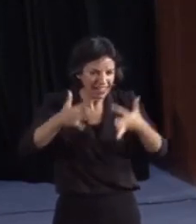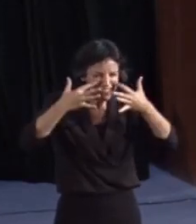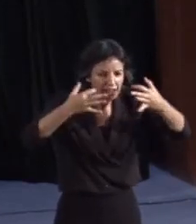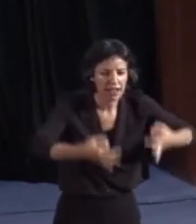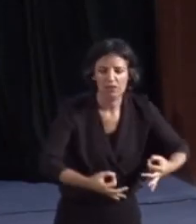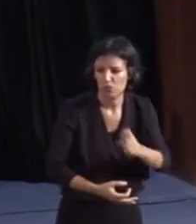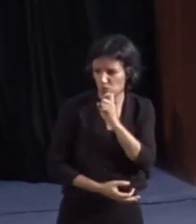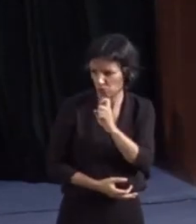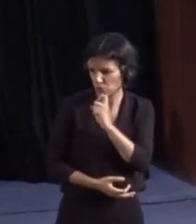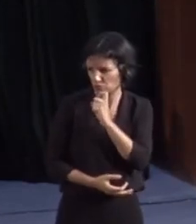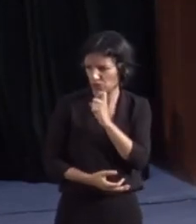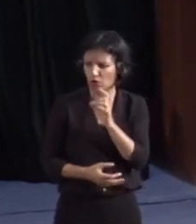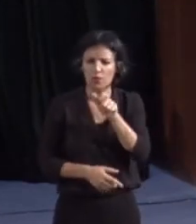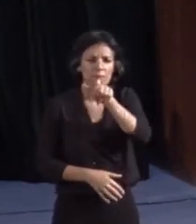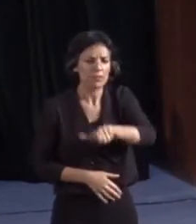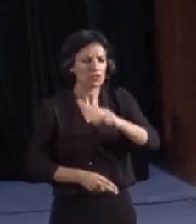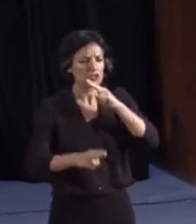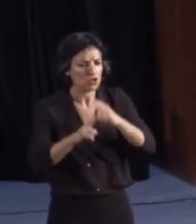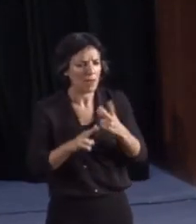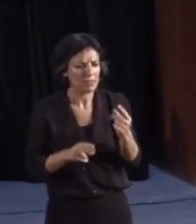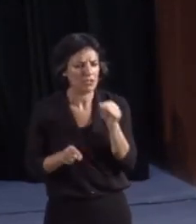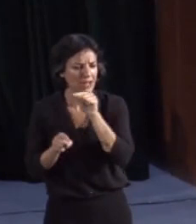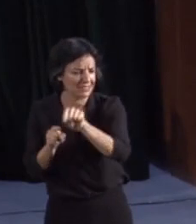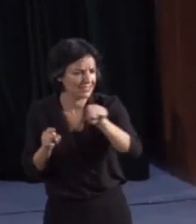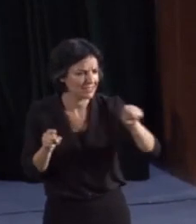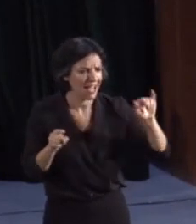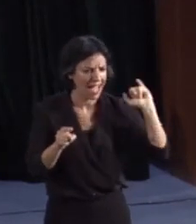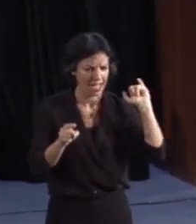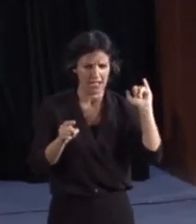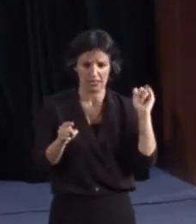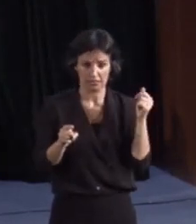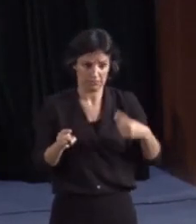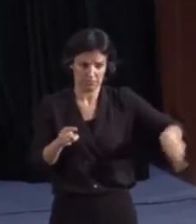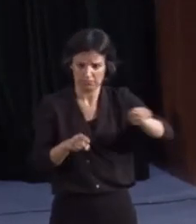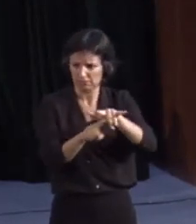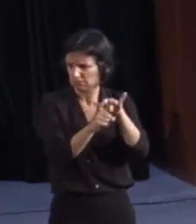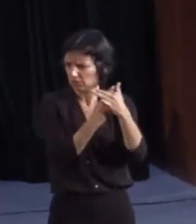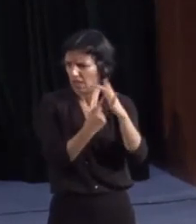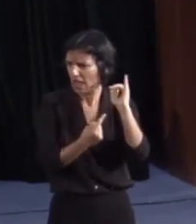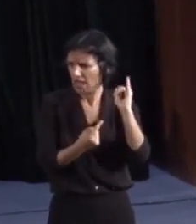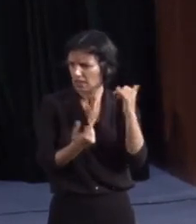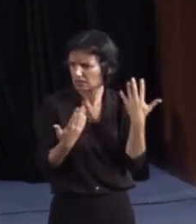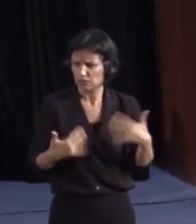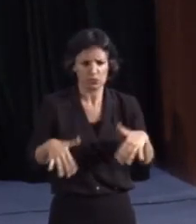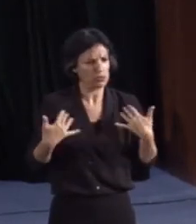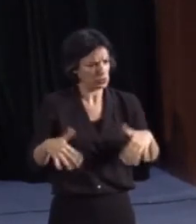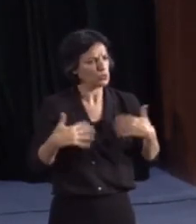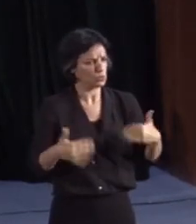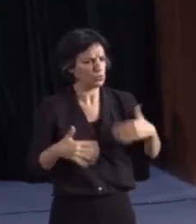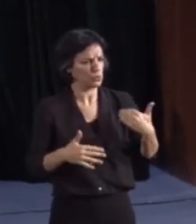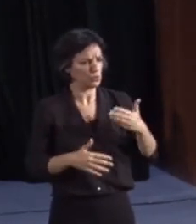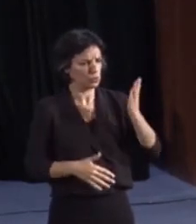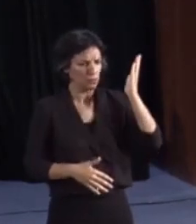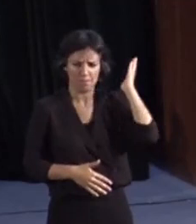aplicación con personas concretas, con nombre y apellido, y que se encuentran sometidas a situaciones que les afectan